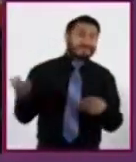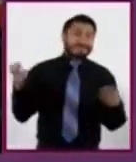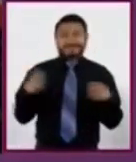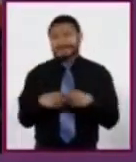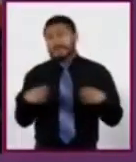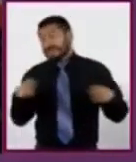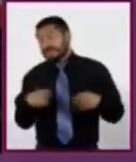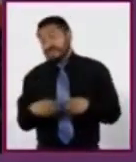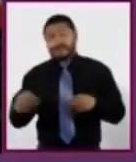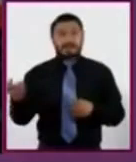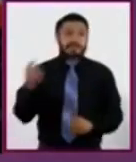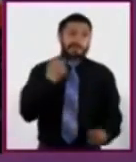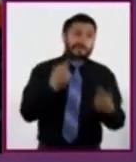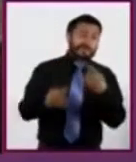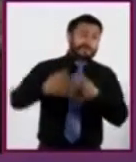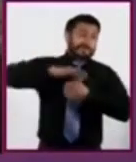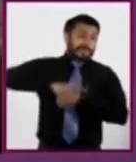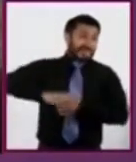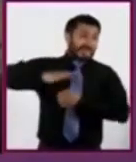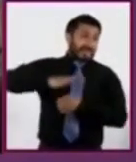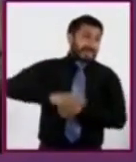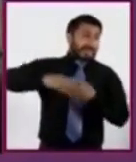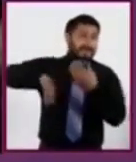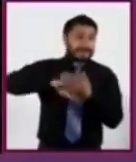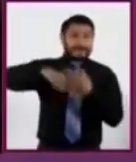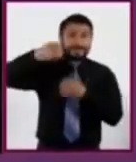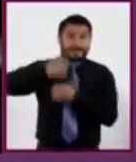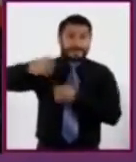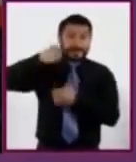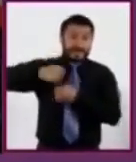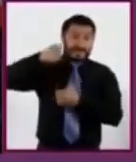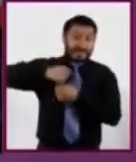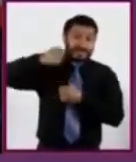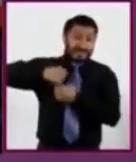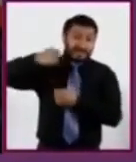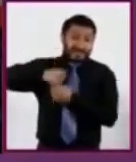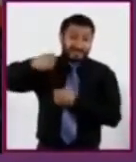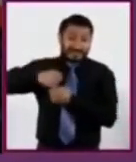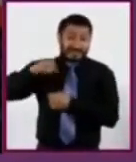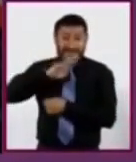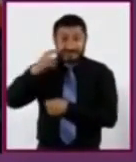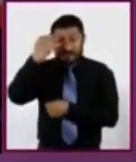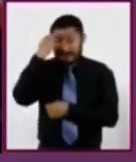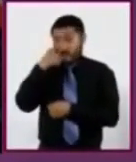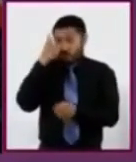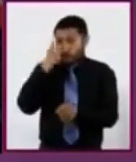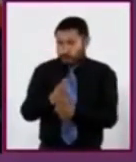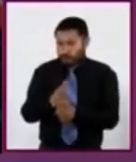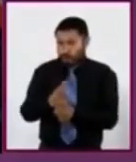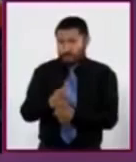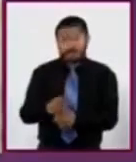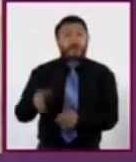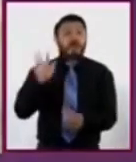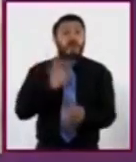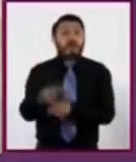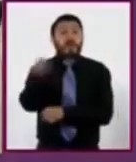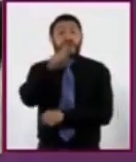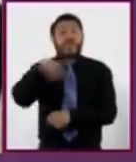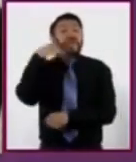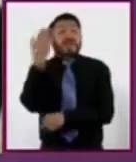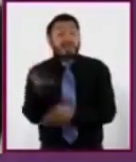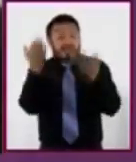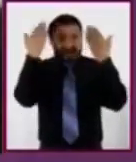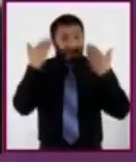que alguien más tiene de nosotros. Reconoce esas presiones, sé consciente de lo que los demás esperan de ti, pero